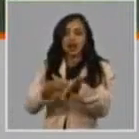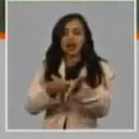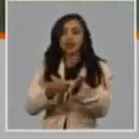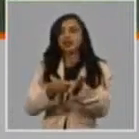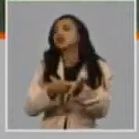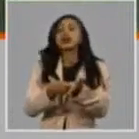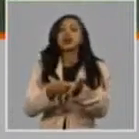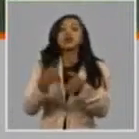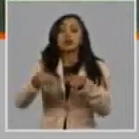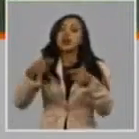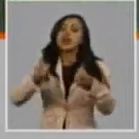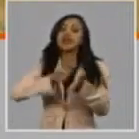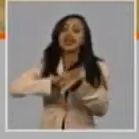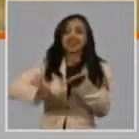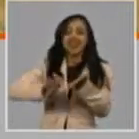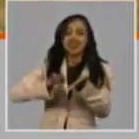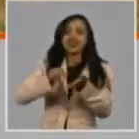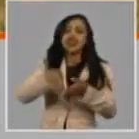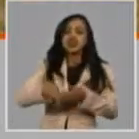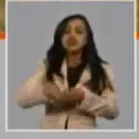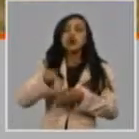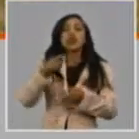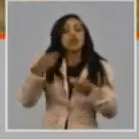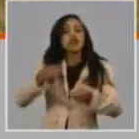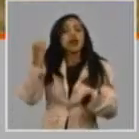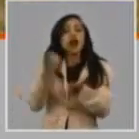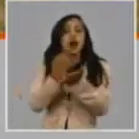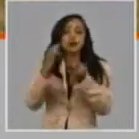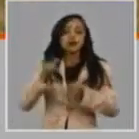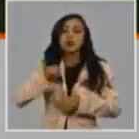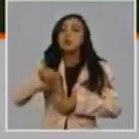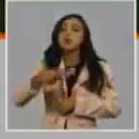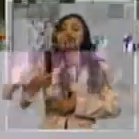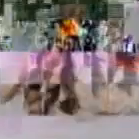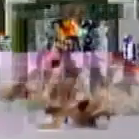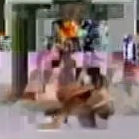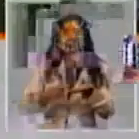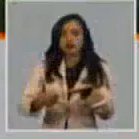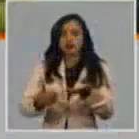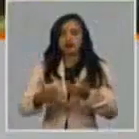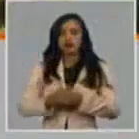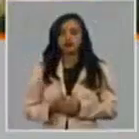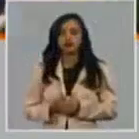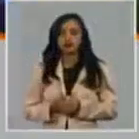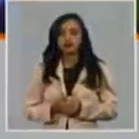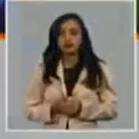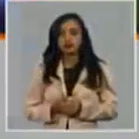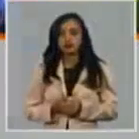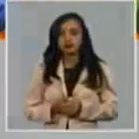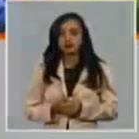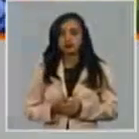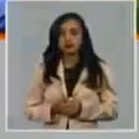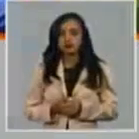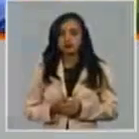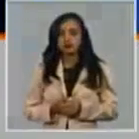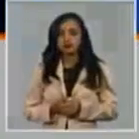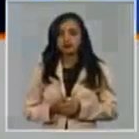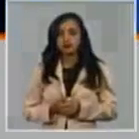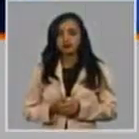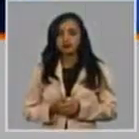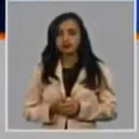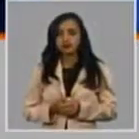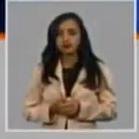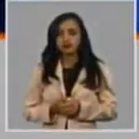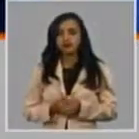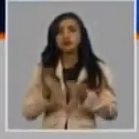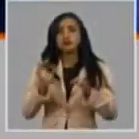dije debe estar en vigor y aprobada en las próximas semanas. Adicionalmente, como mencionaban algunos